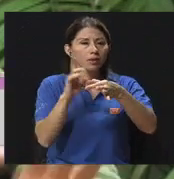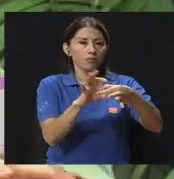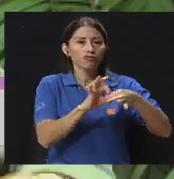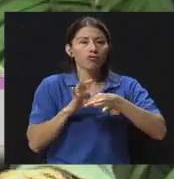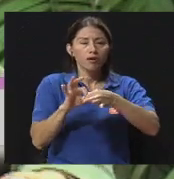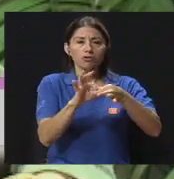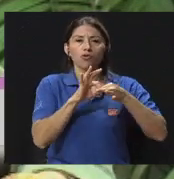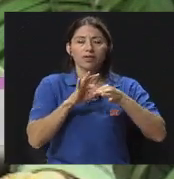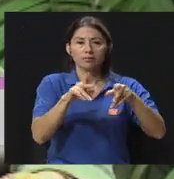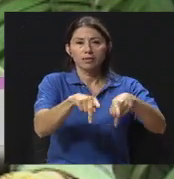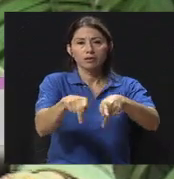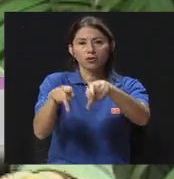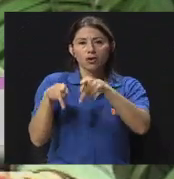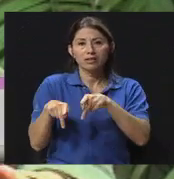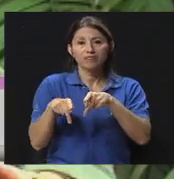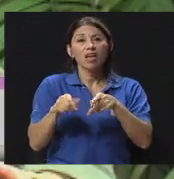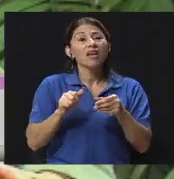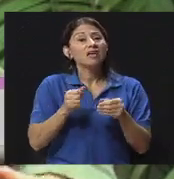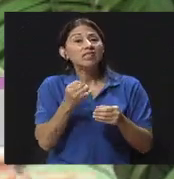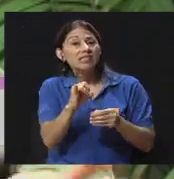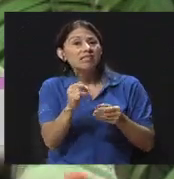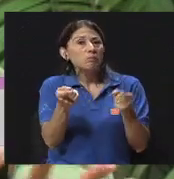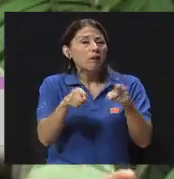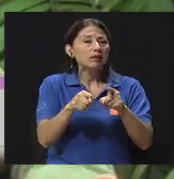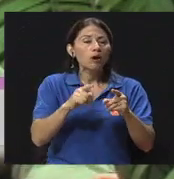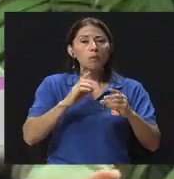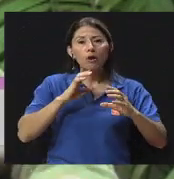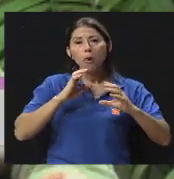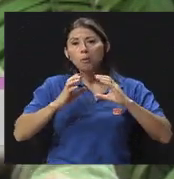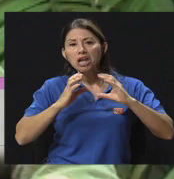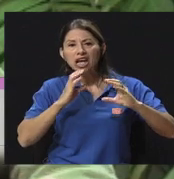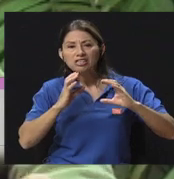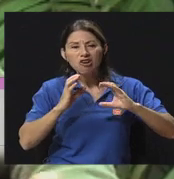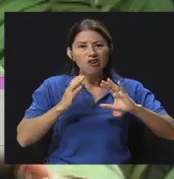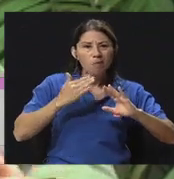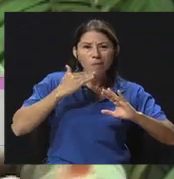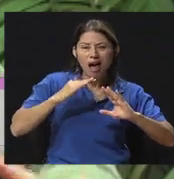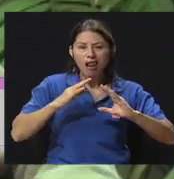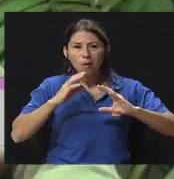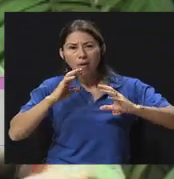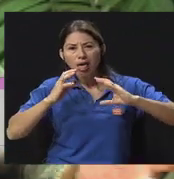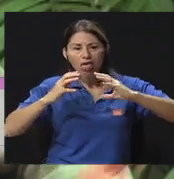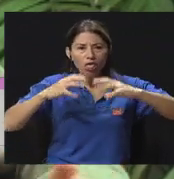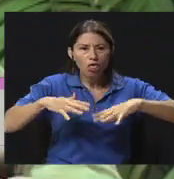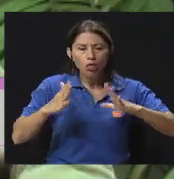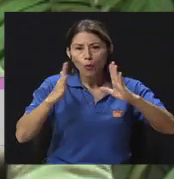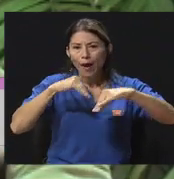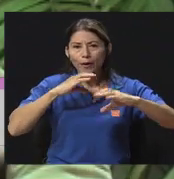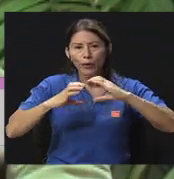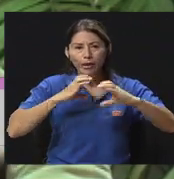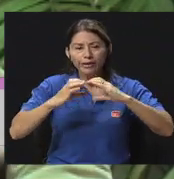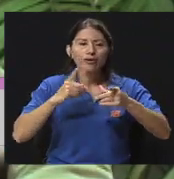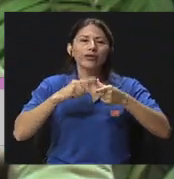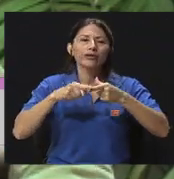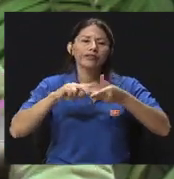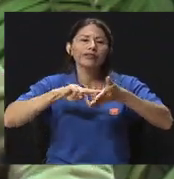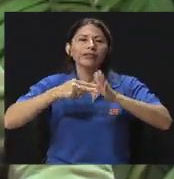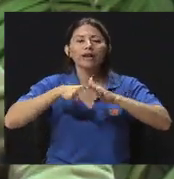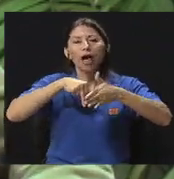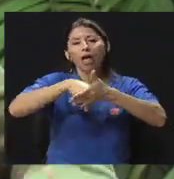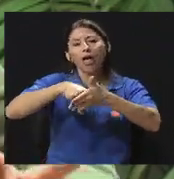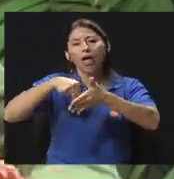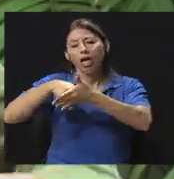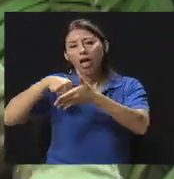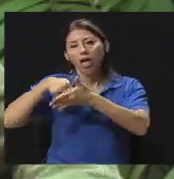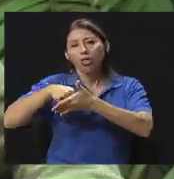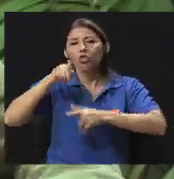Cuando la comunicación está quebrantada, son obstáculos cada vez mayores a poder interactuar con el compañero, con nuestra jefatura, por